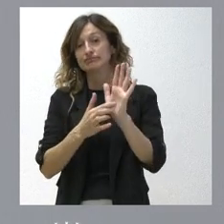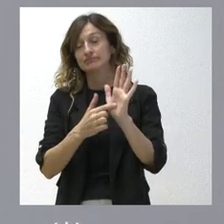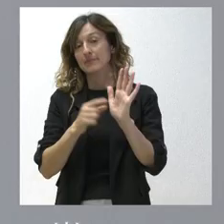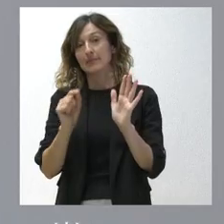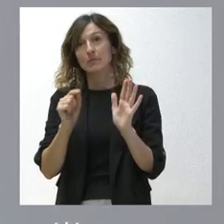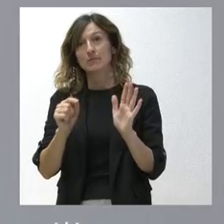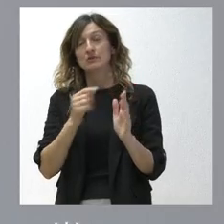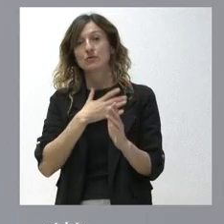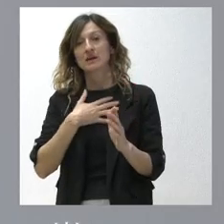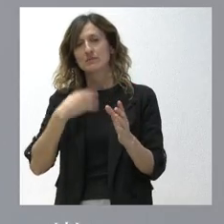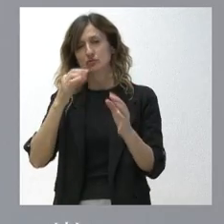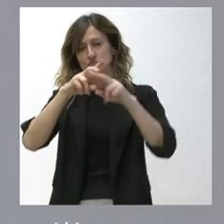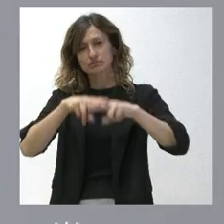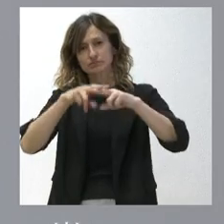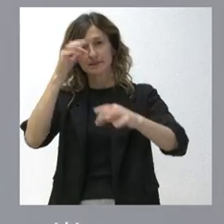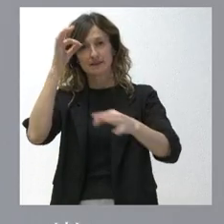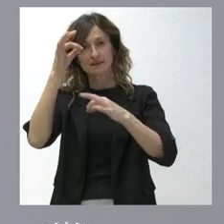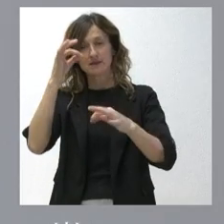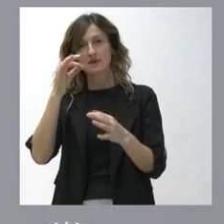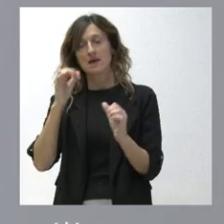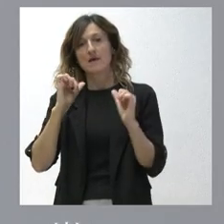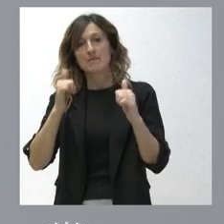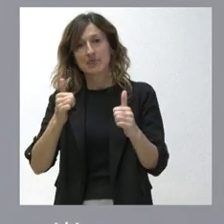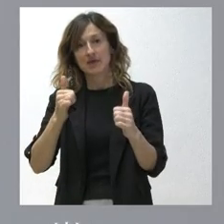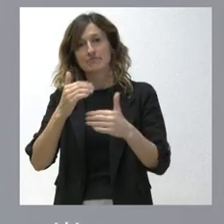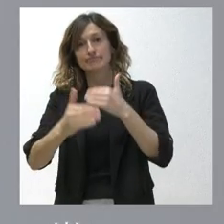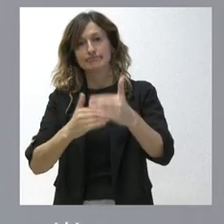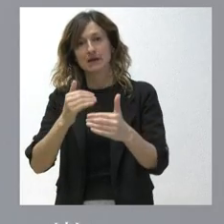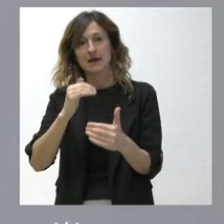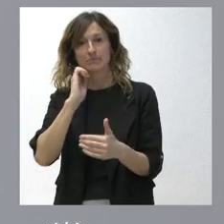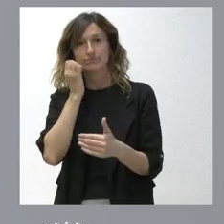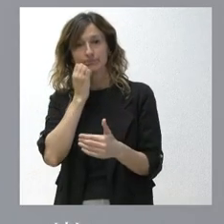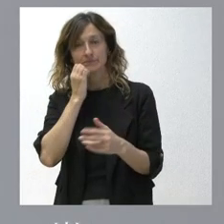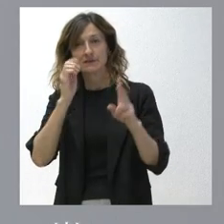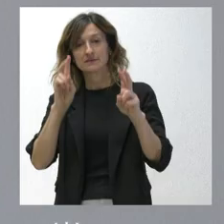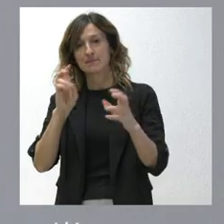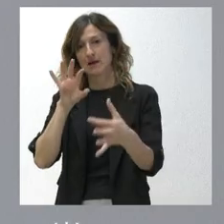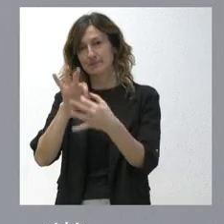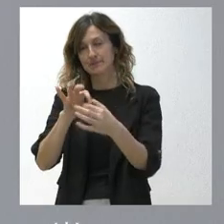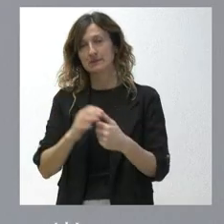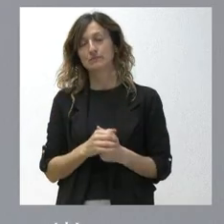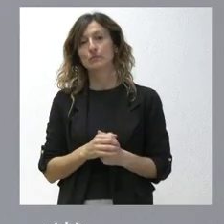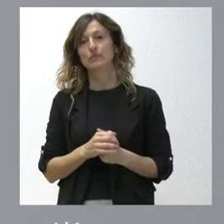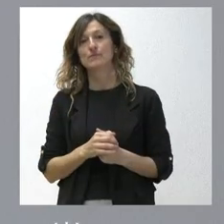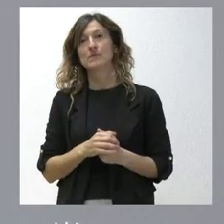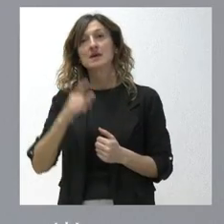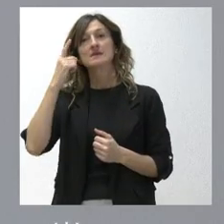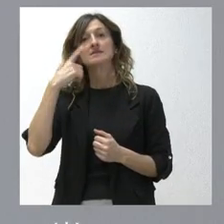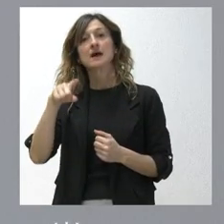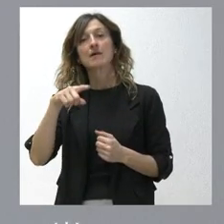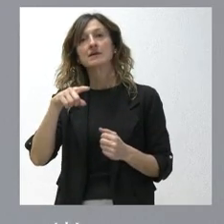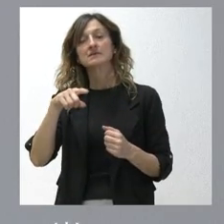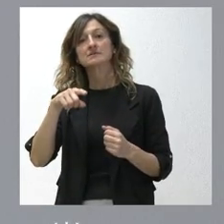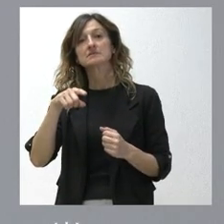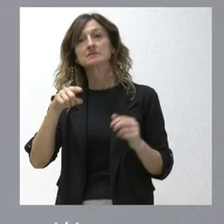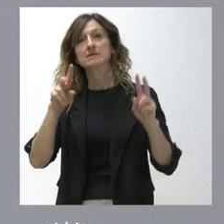analizarlo con detalle e iniciar el procedimiento para el recurso en torno al mismo. Saben ustedes que este es un elemento que